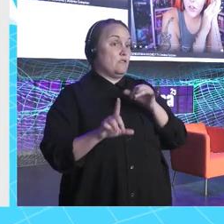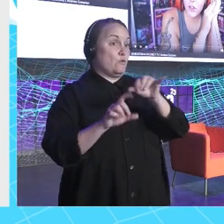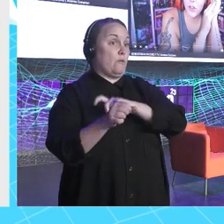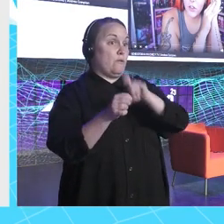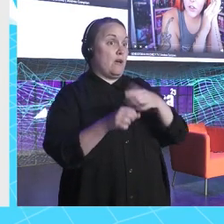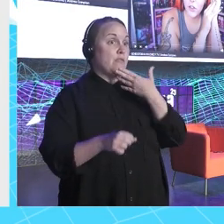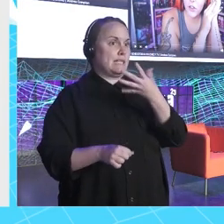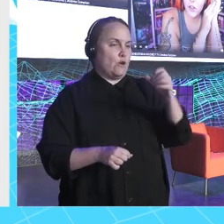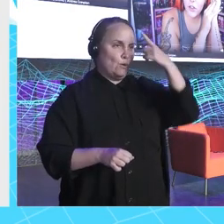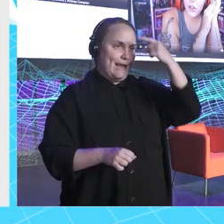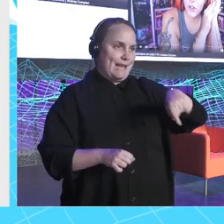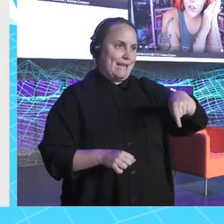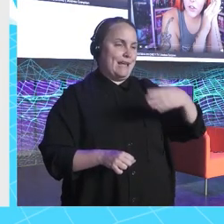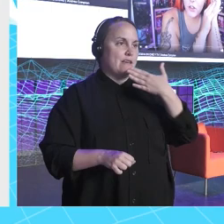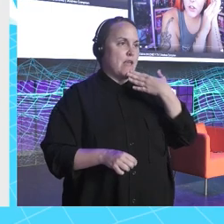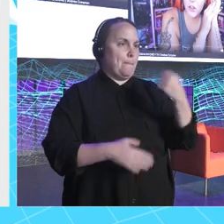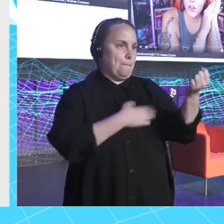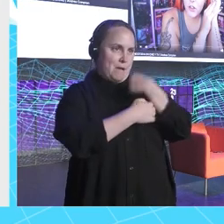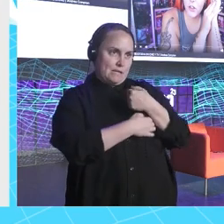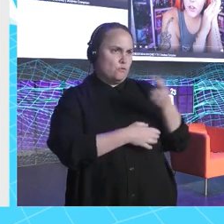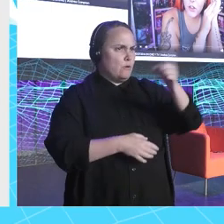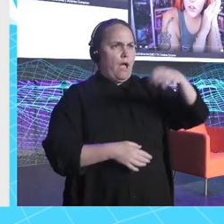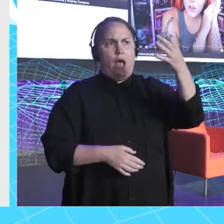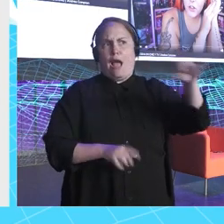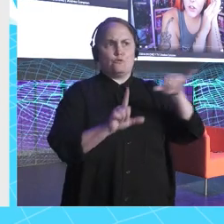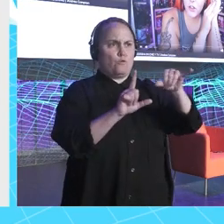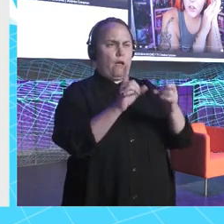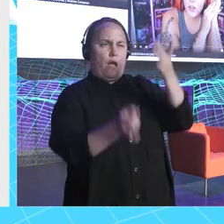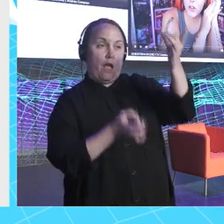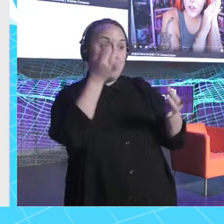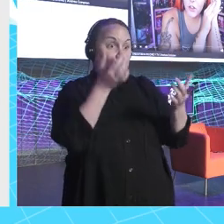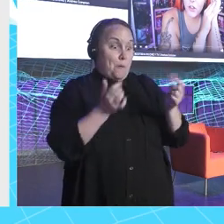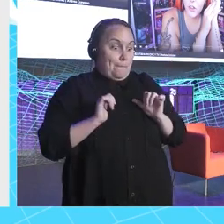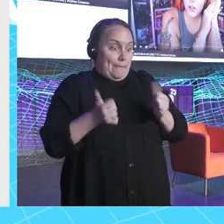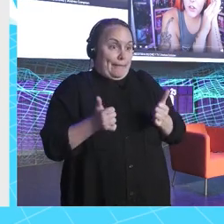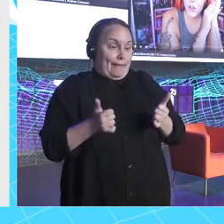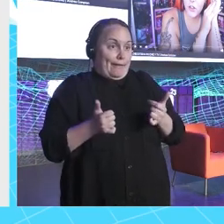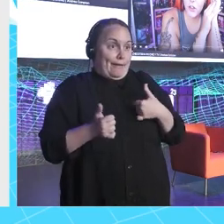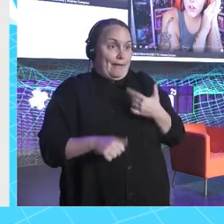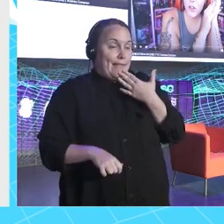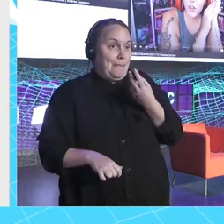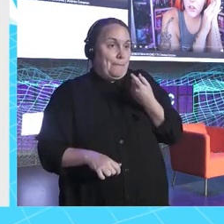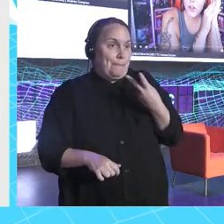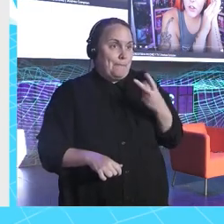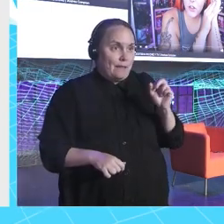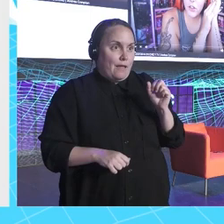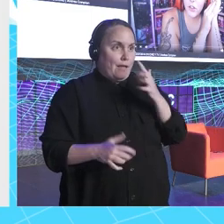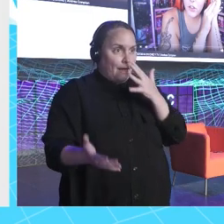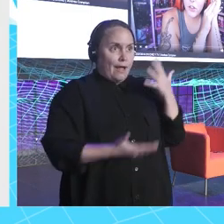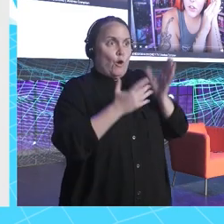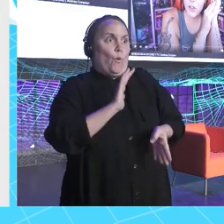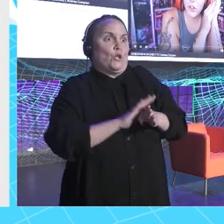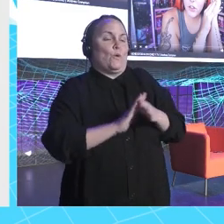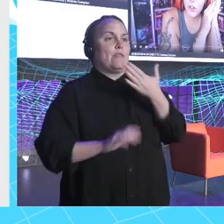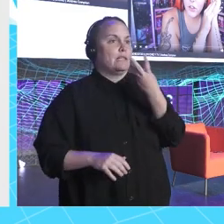que yo sé que hay gente aquí más mayor que será súper youtuber, súper creador de contenido. Pero cuando empiezas tipo como con 20, que sigas con 30 en YouTube,